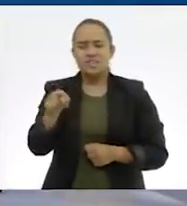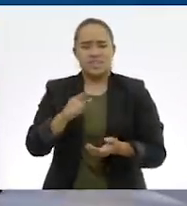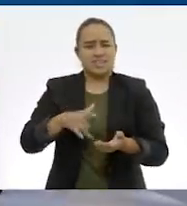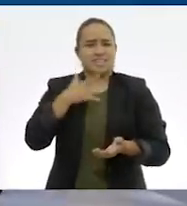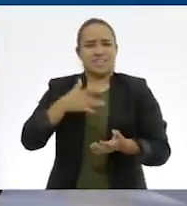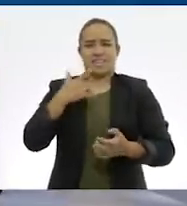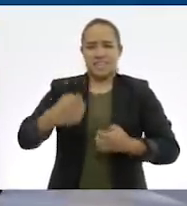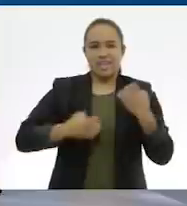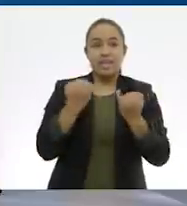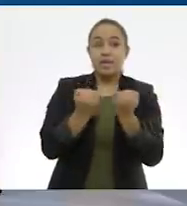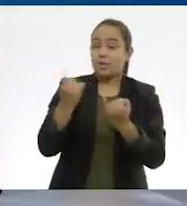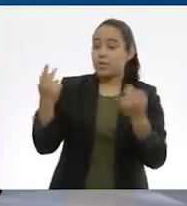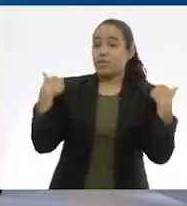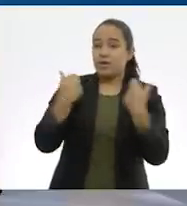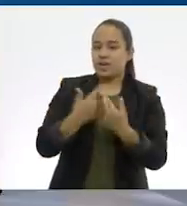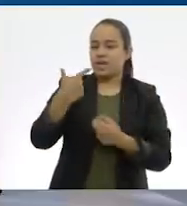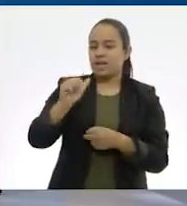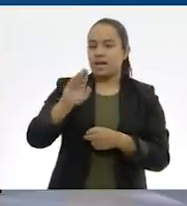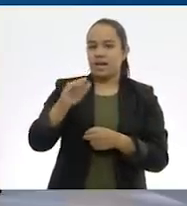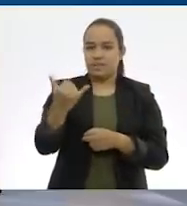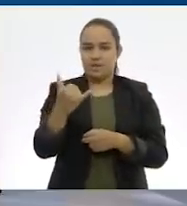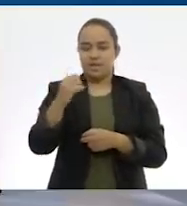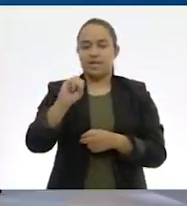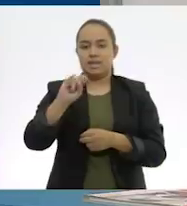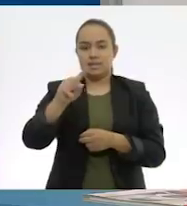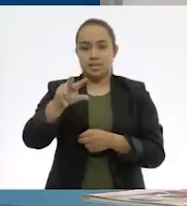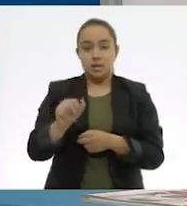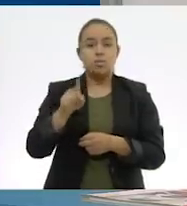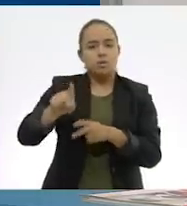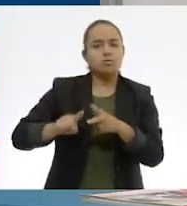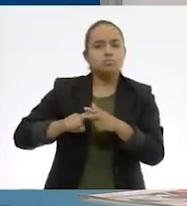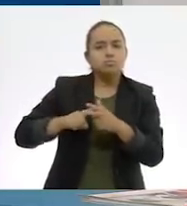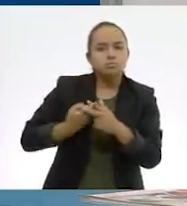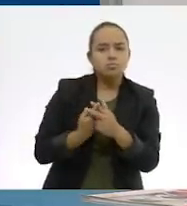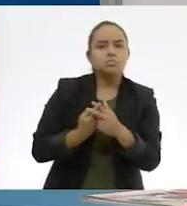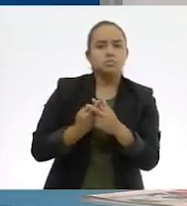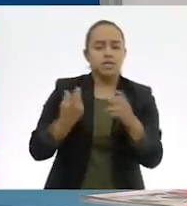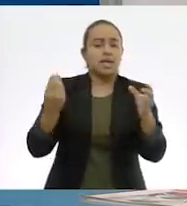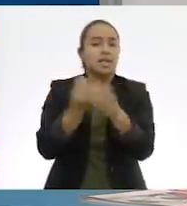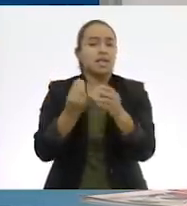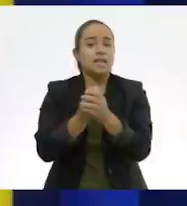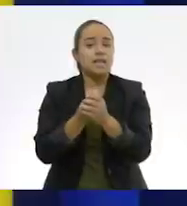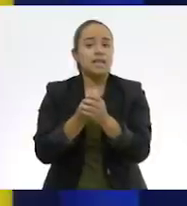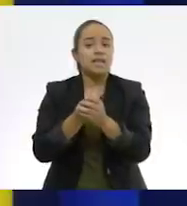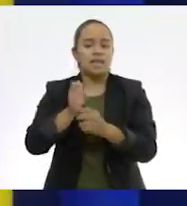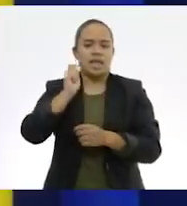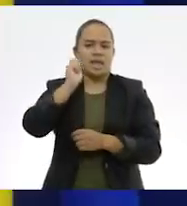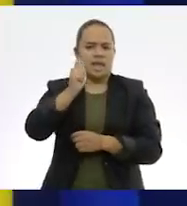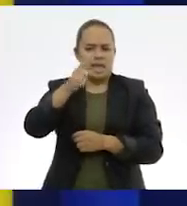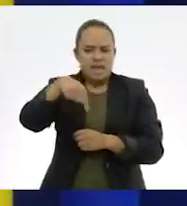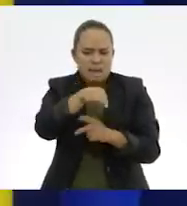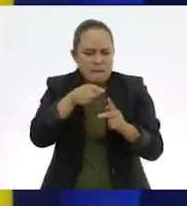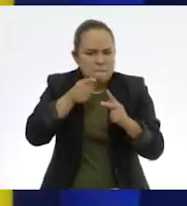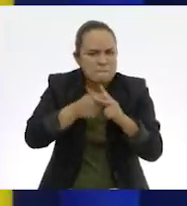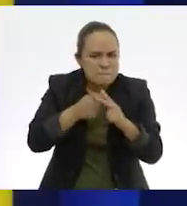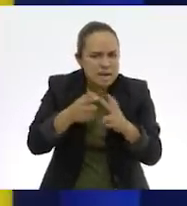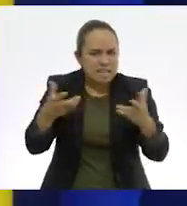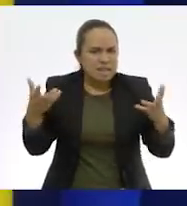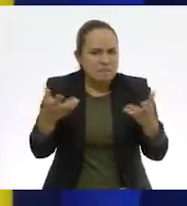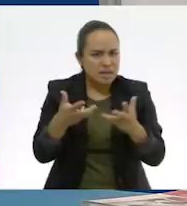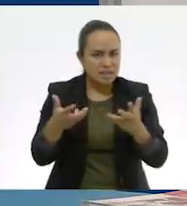emocionadas como la maestra Gaby Silva y yo porque ya va a comenzar su sesión de desafíos matemáticos.